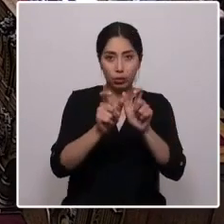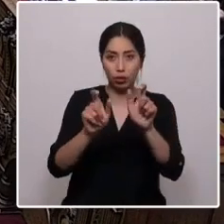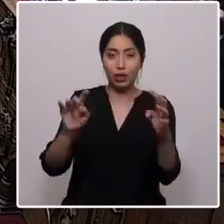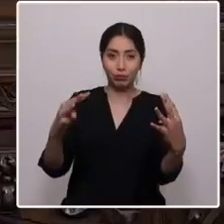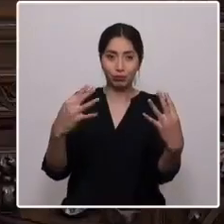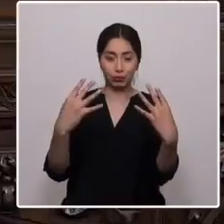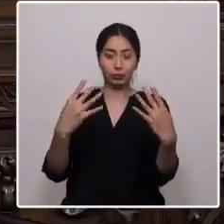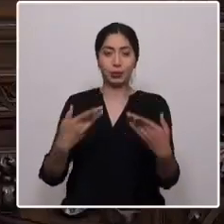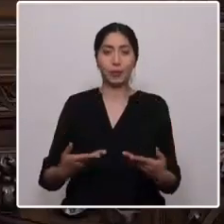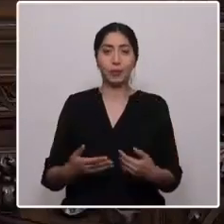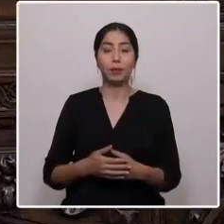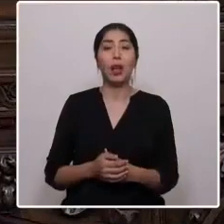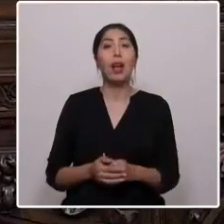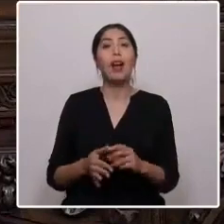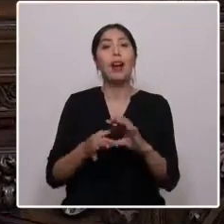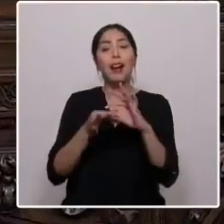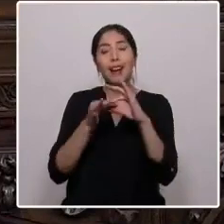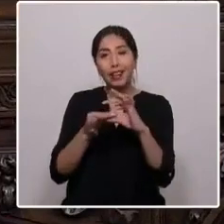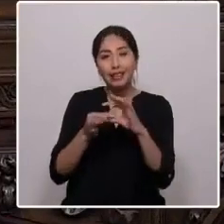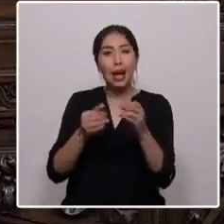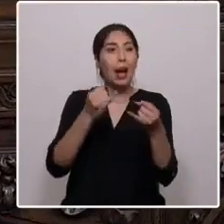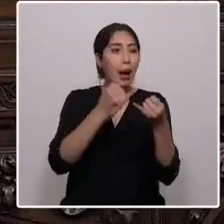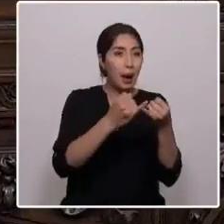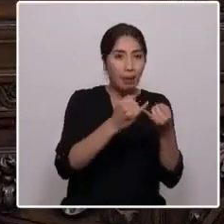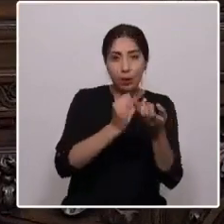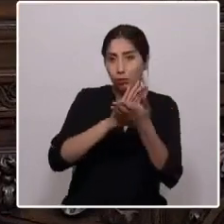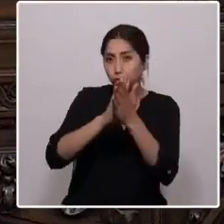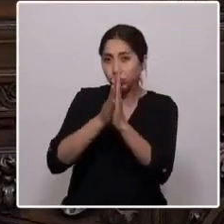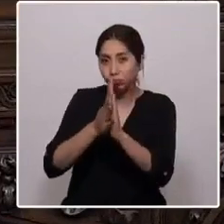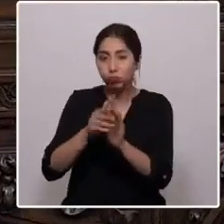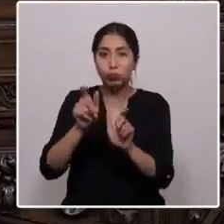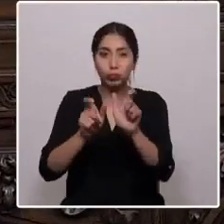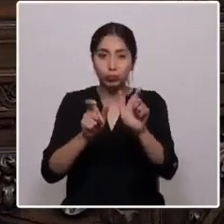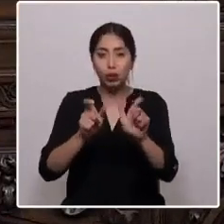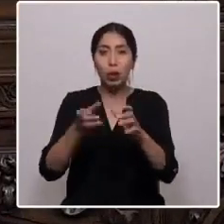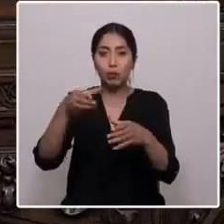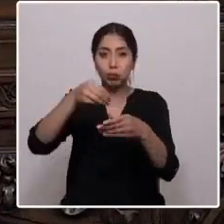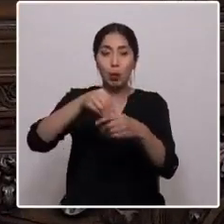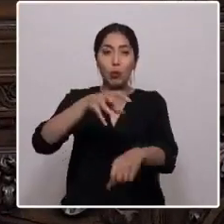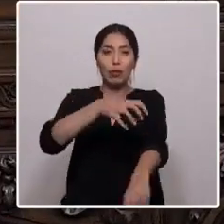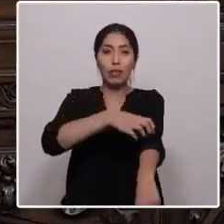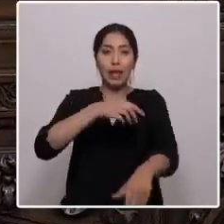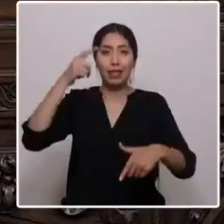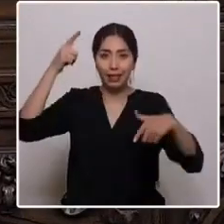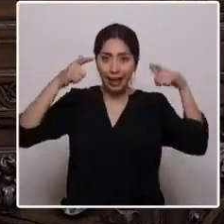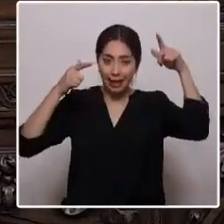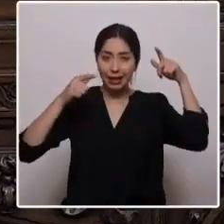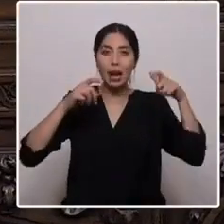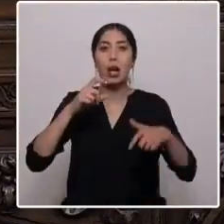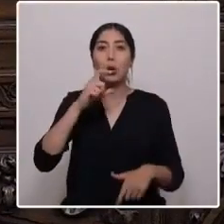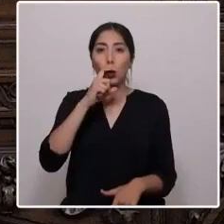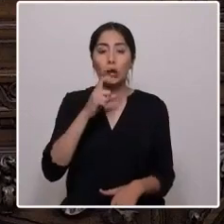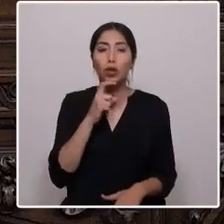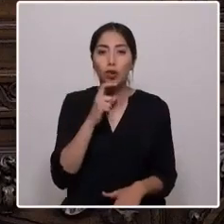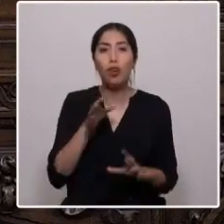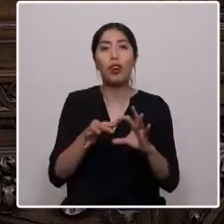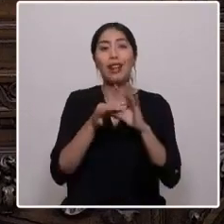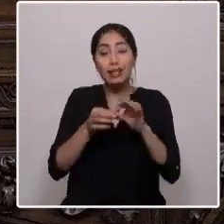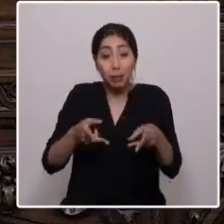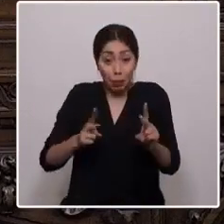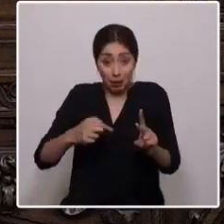Gracias, amigos y amigos y amigas de la provincia de Talca y Curicó. Gracias por permitirme representarlos.